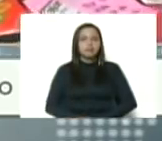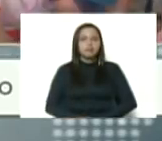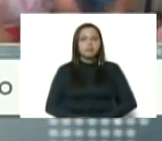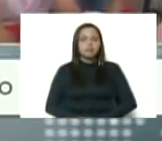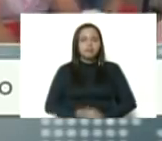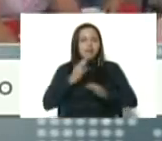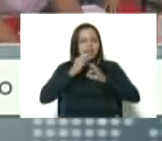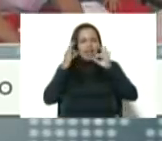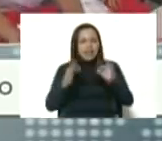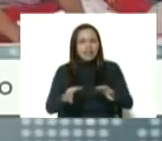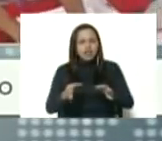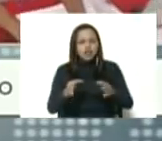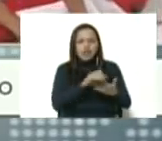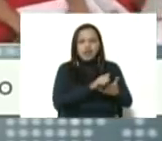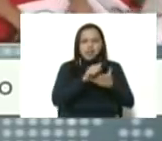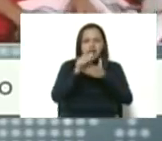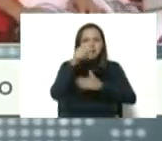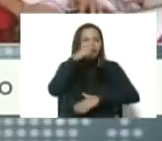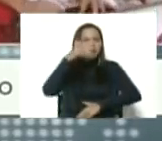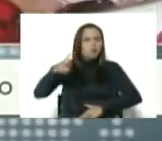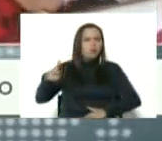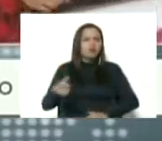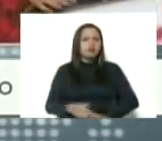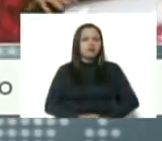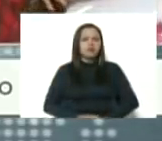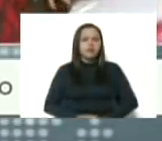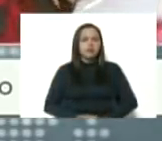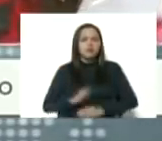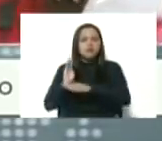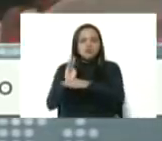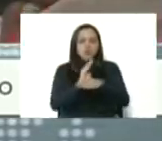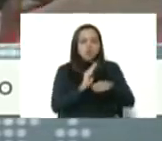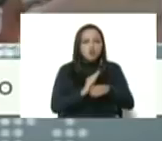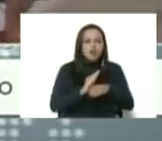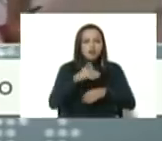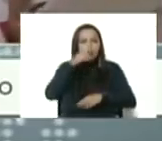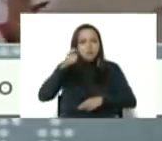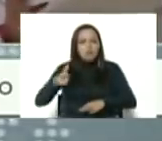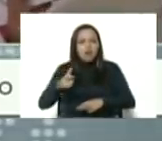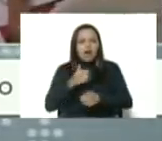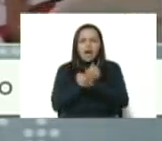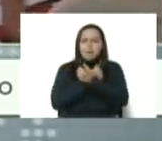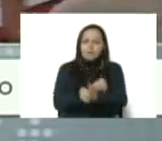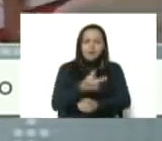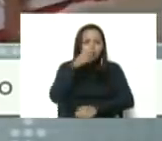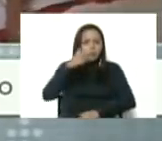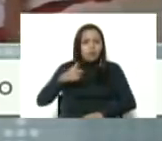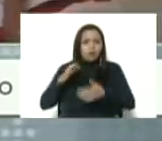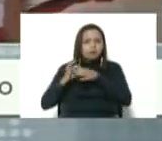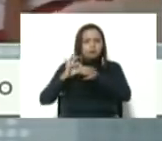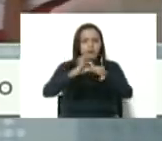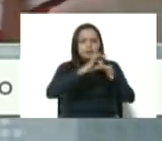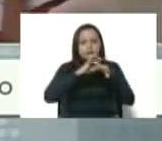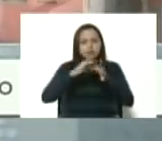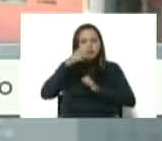Verdaderos héroes del pueblo. Protegiendo al pueblo. Amando al pueblo. Articulando al pueblo.